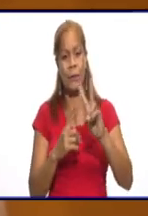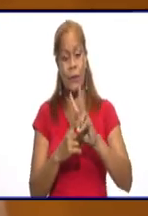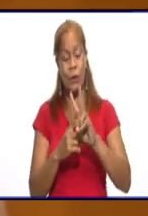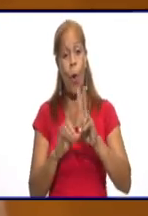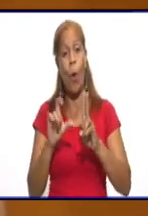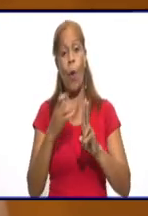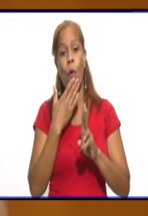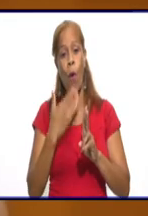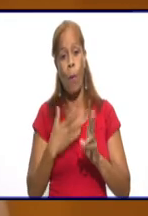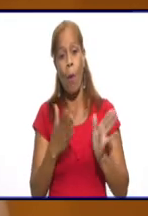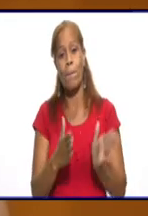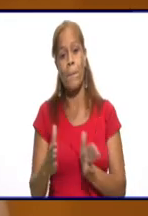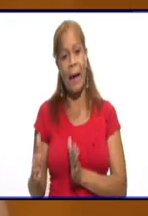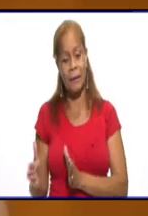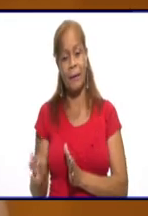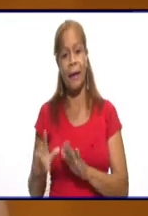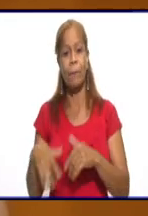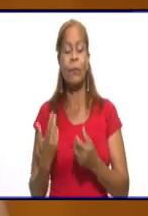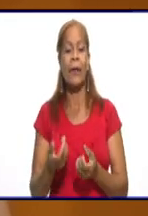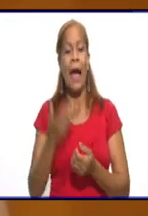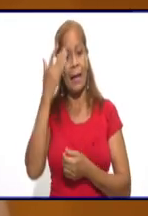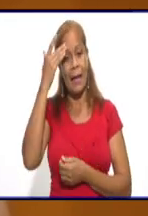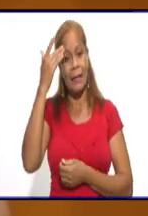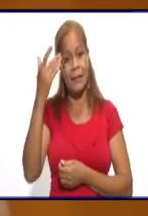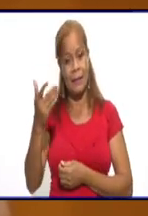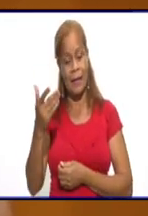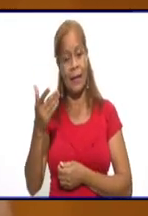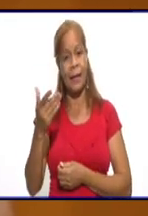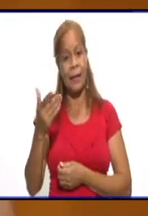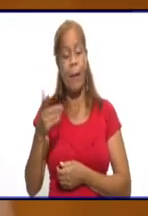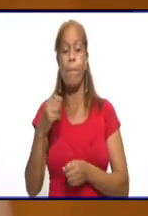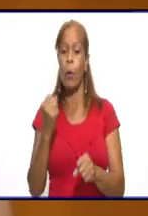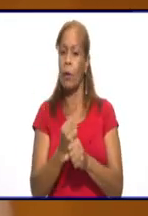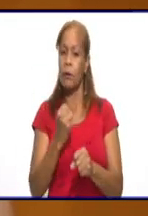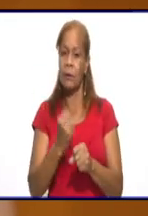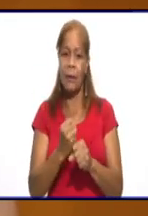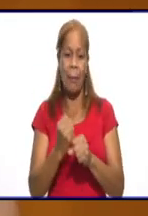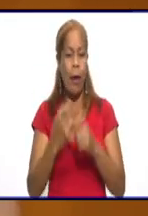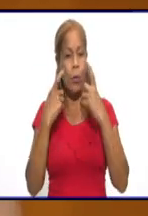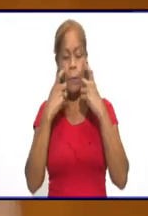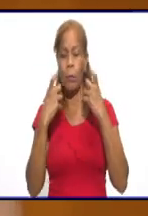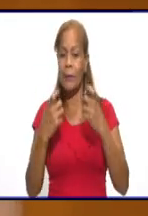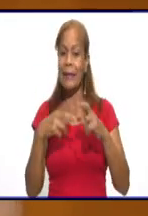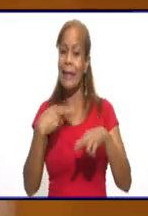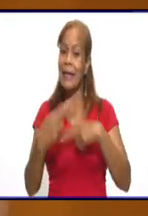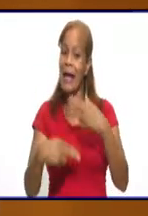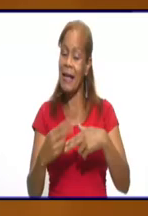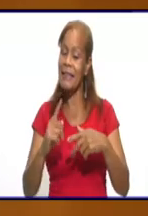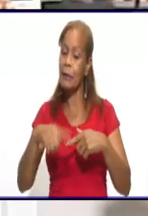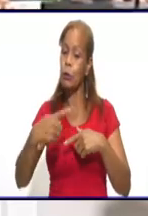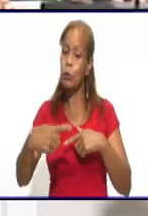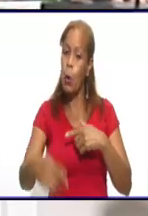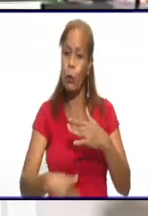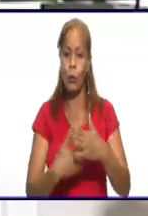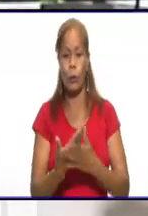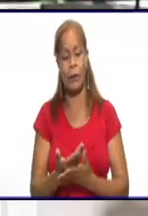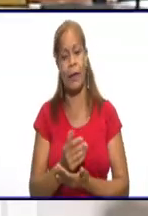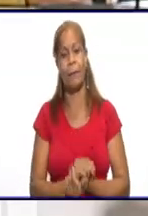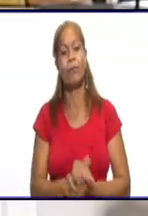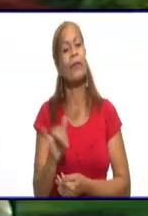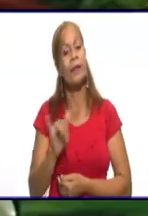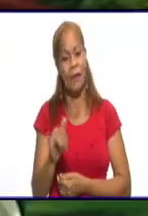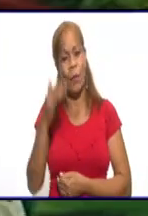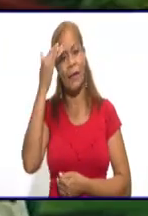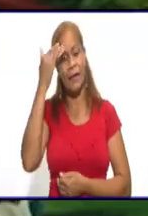agradecerles por la labor instituible que ustedes realizan día a día. Cómo no. Muchísimas gracias, Isabel. Le vamos a estar